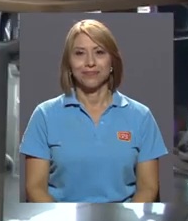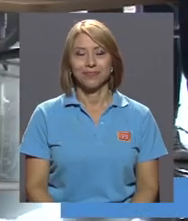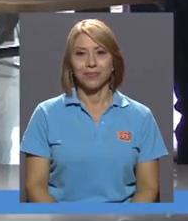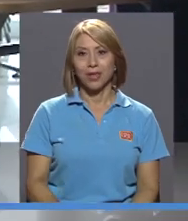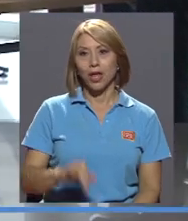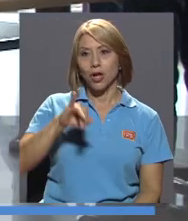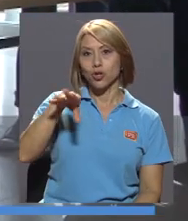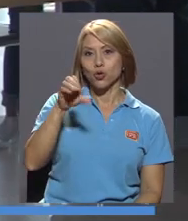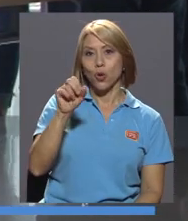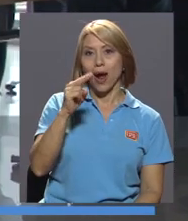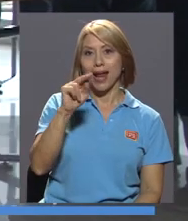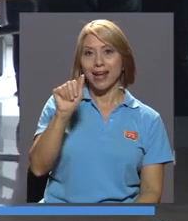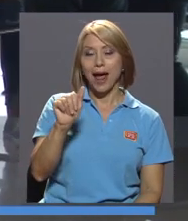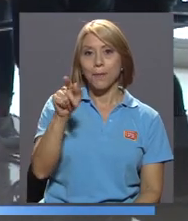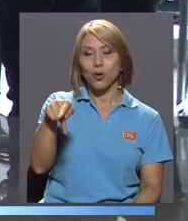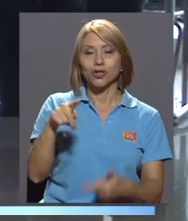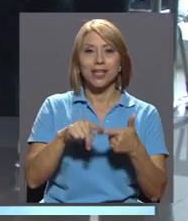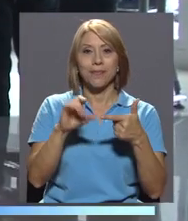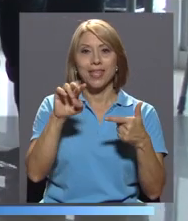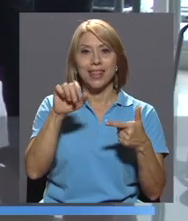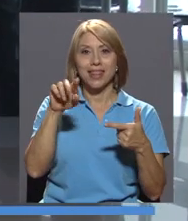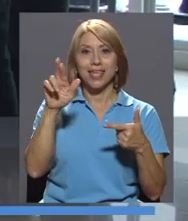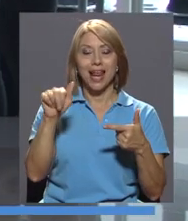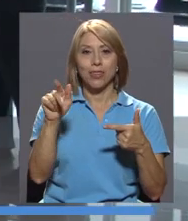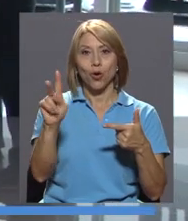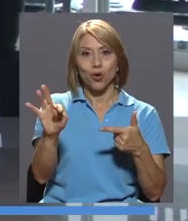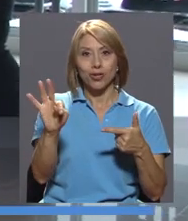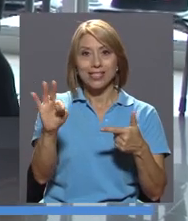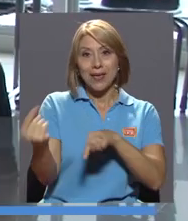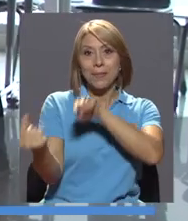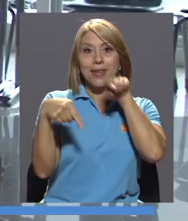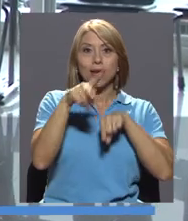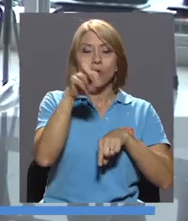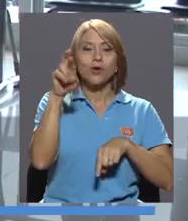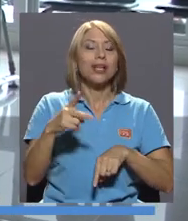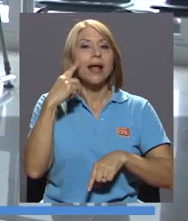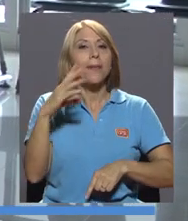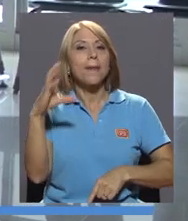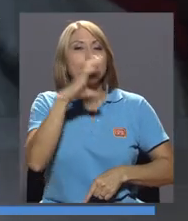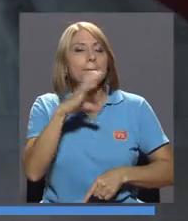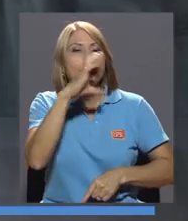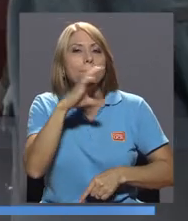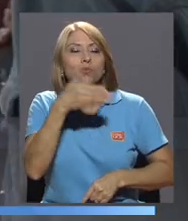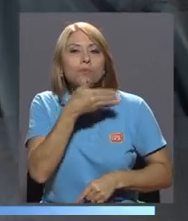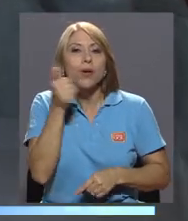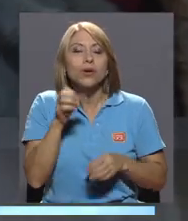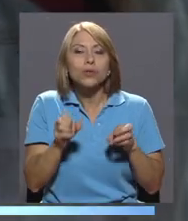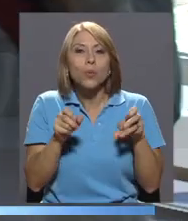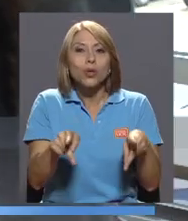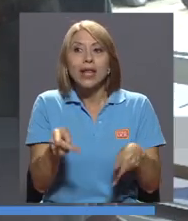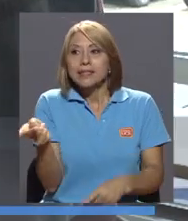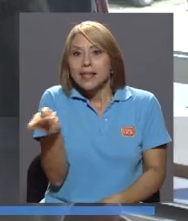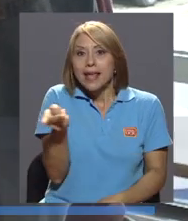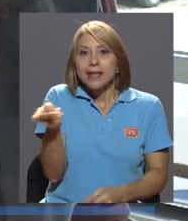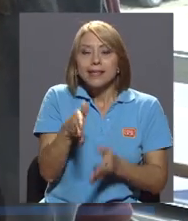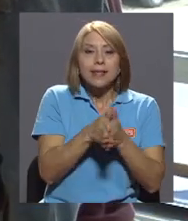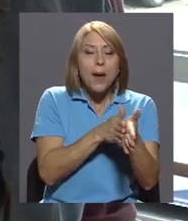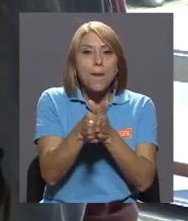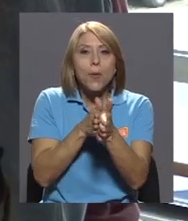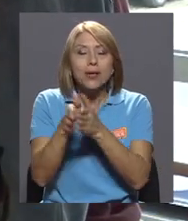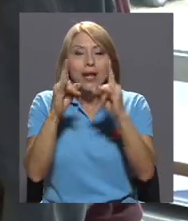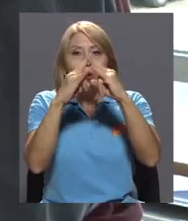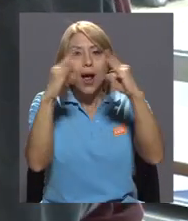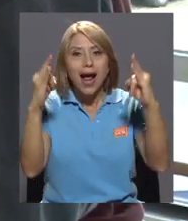Joana Porcia e Indira Torres migraron a Costa Rica en busca de mejores oportunidades. Ellas aprovecharon los